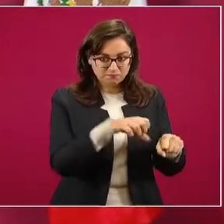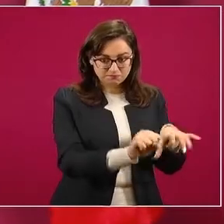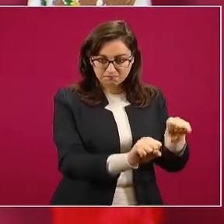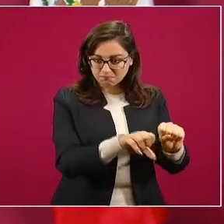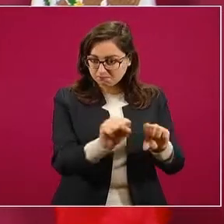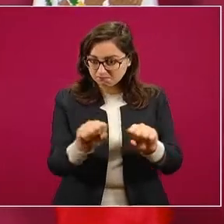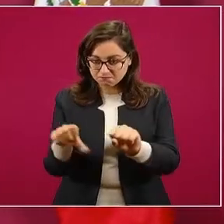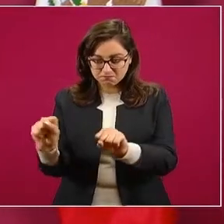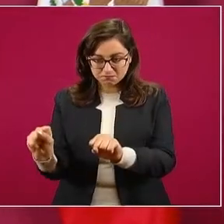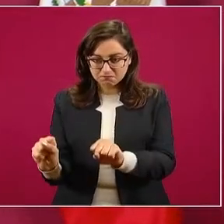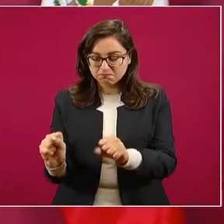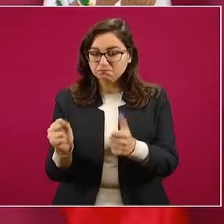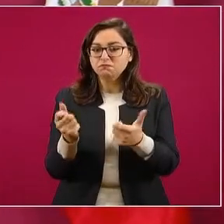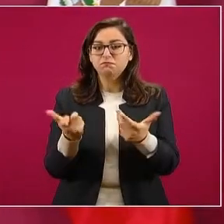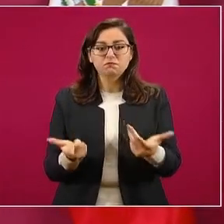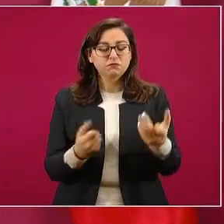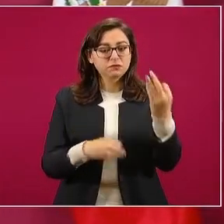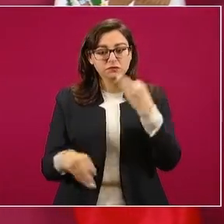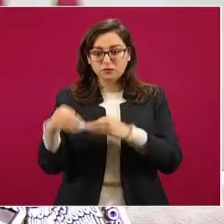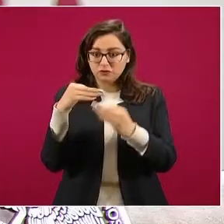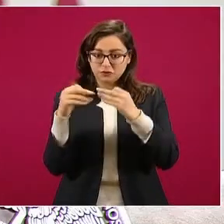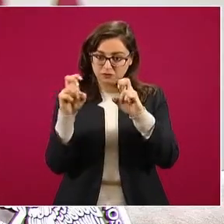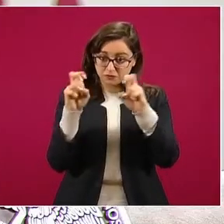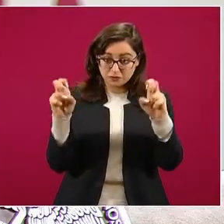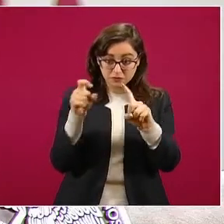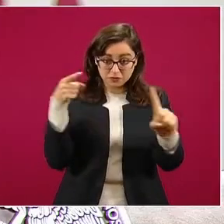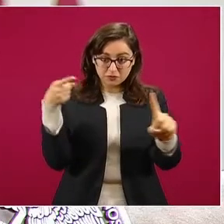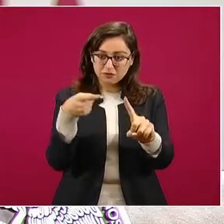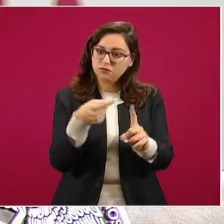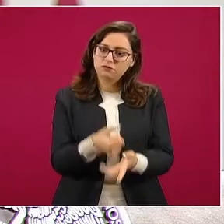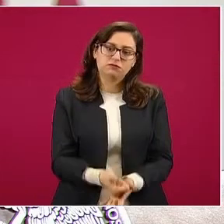que se haga en esta materia ayuda mucho,